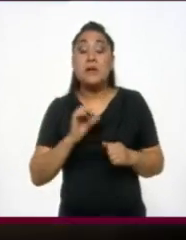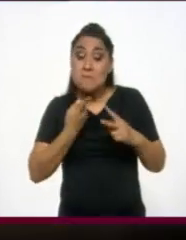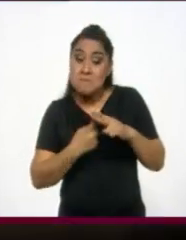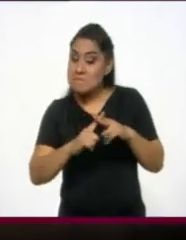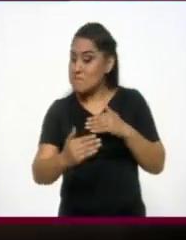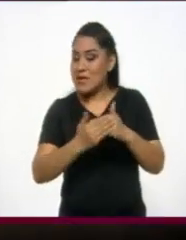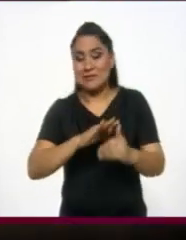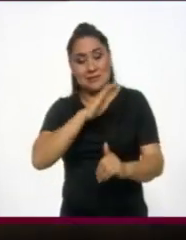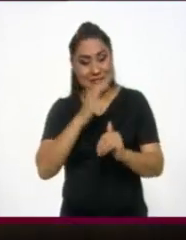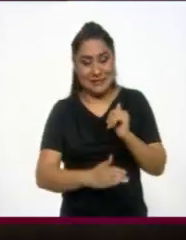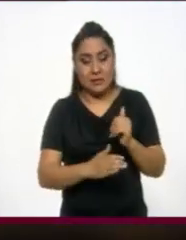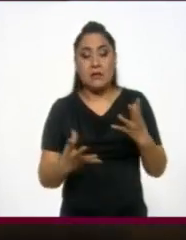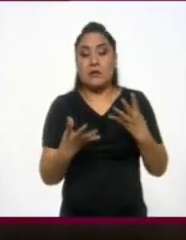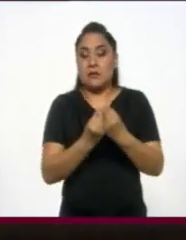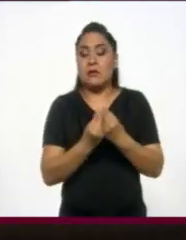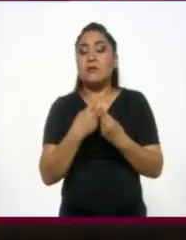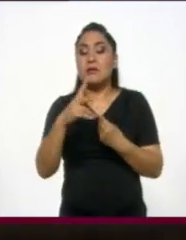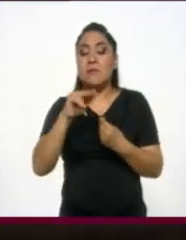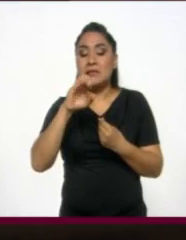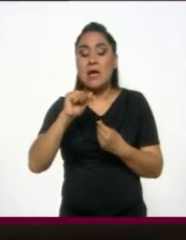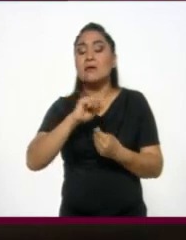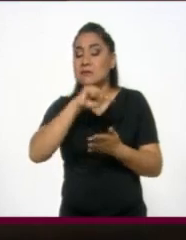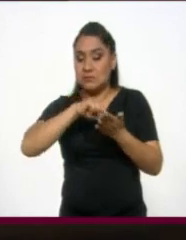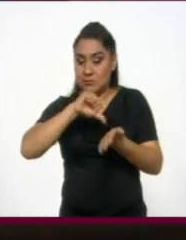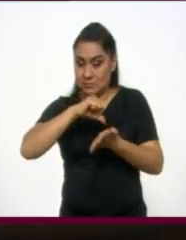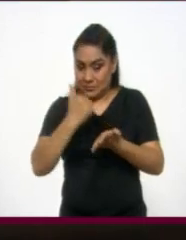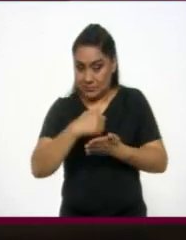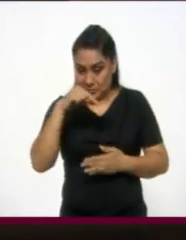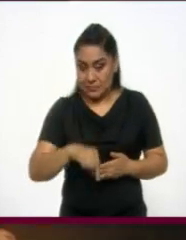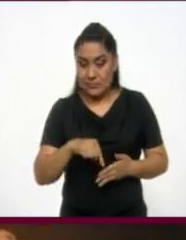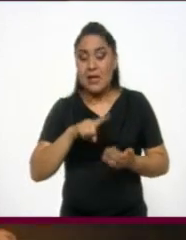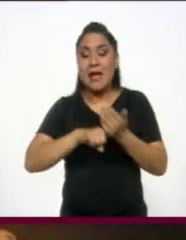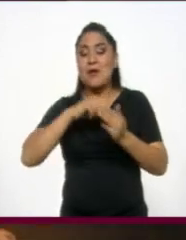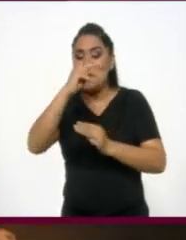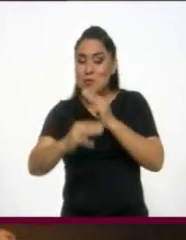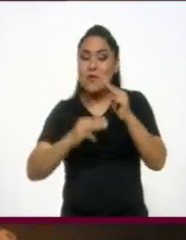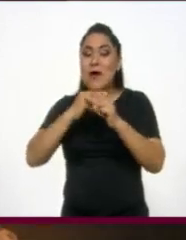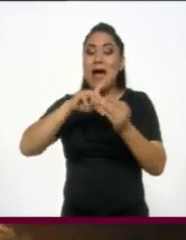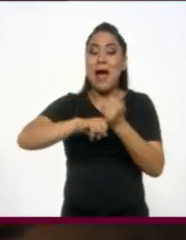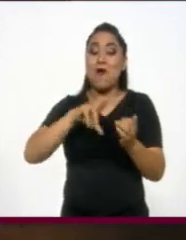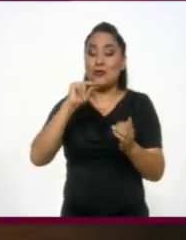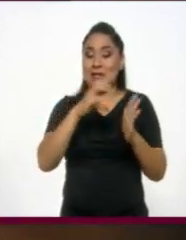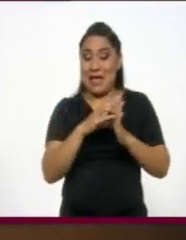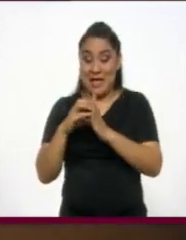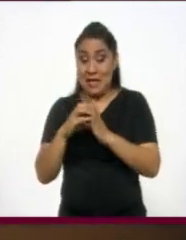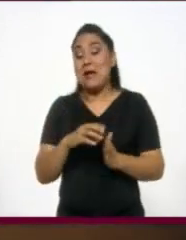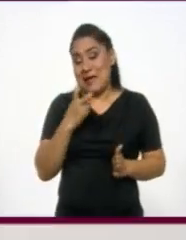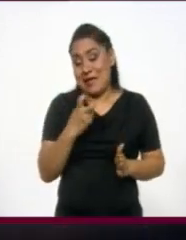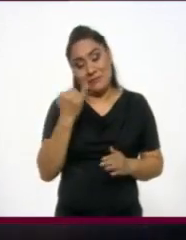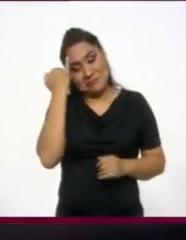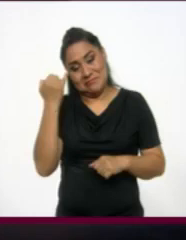final, Marquelin, compañía vasca presente en el Auditorio de Vinas, La Vuelta al Mundo en 80 Cajas, escenificación que